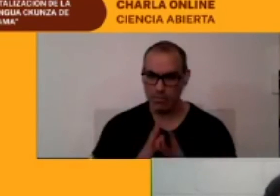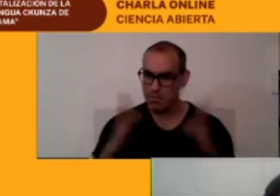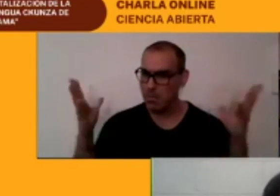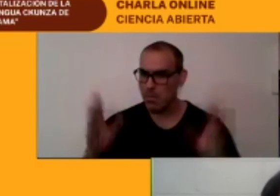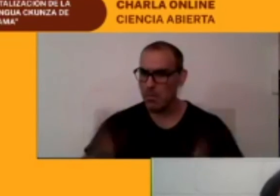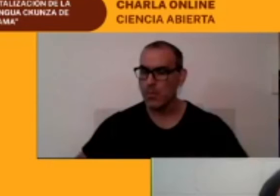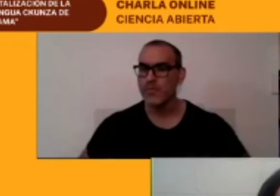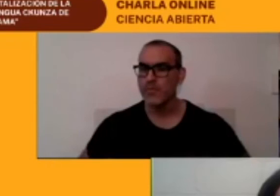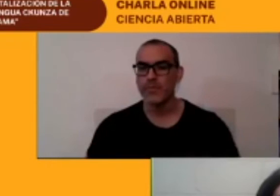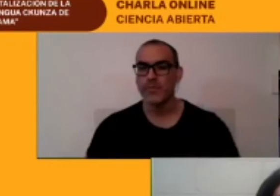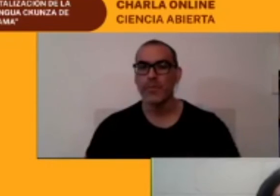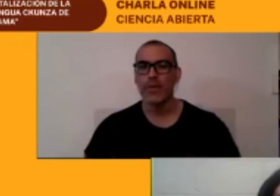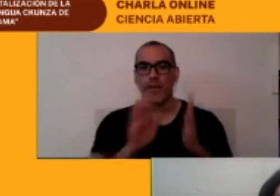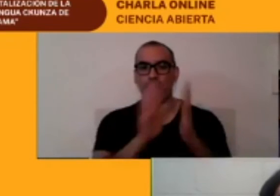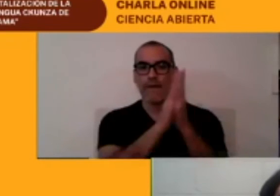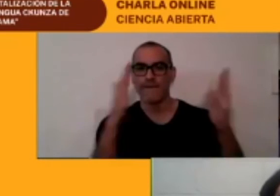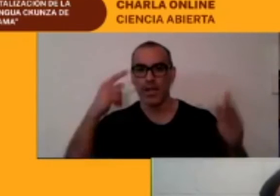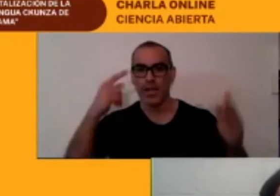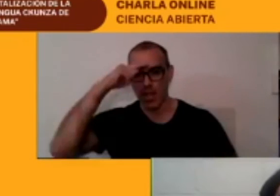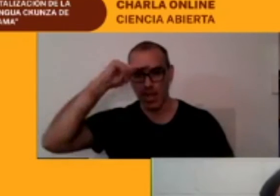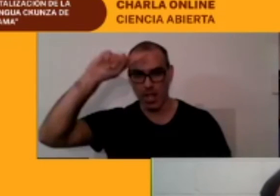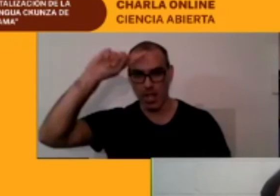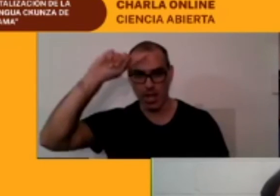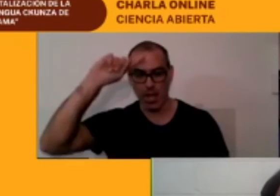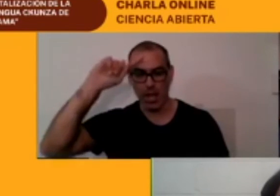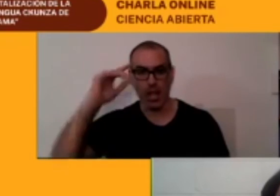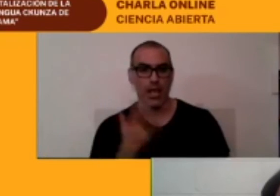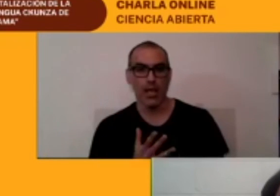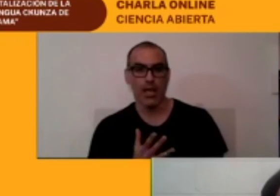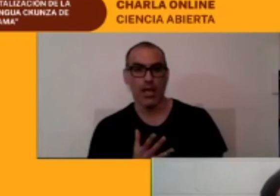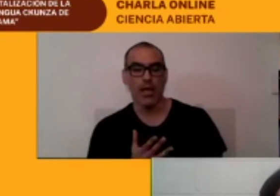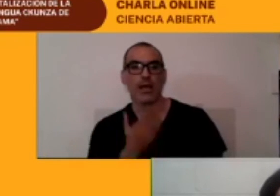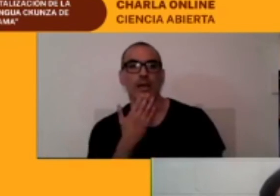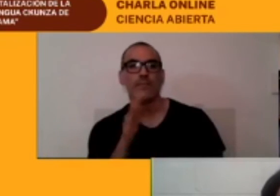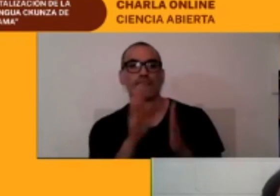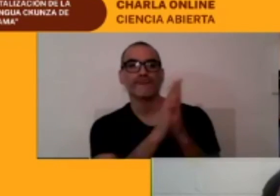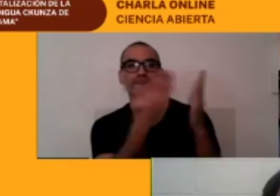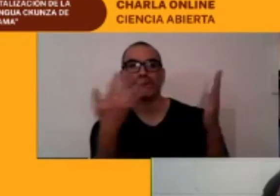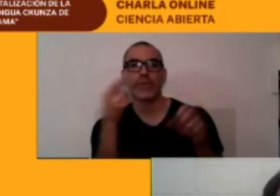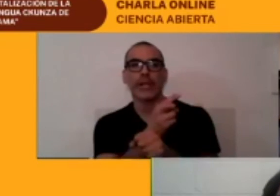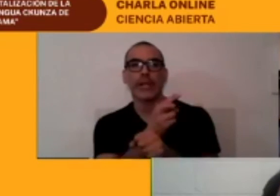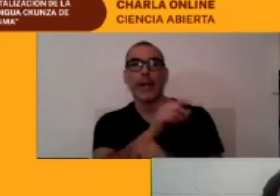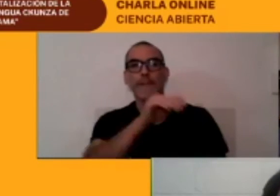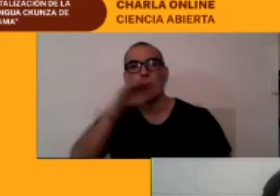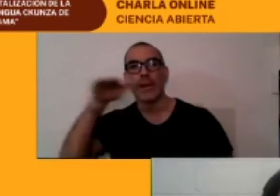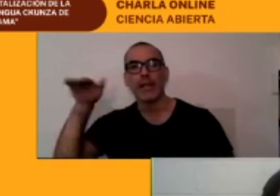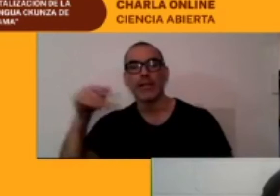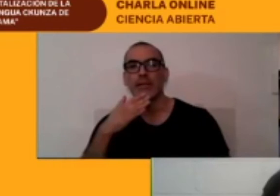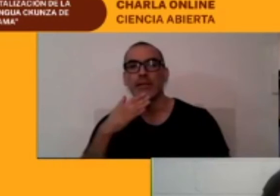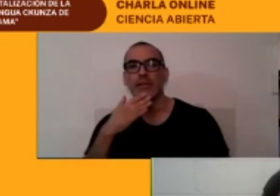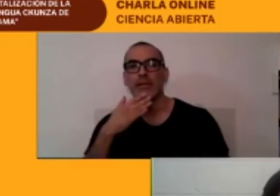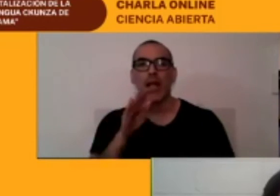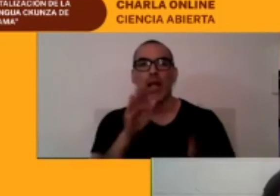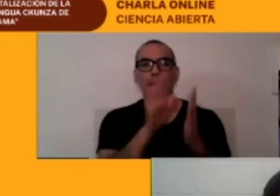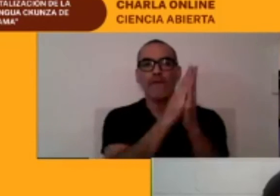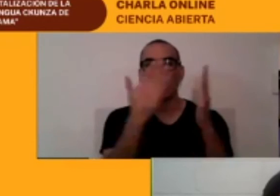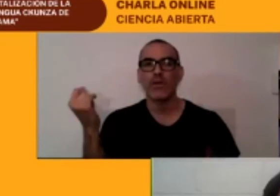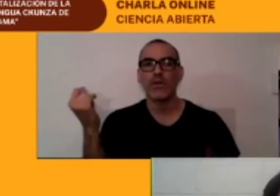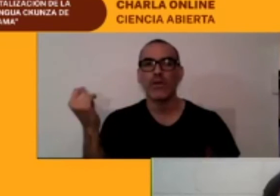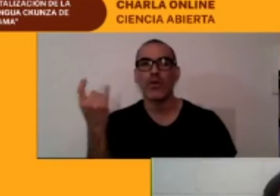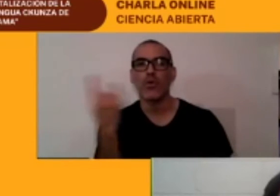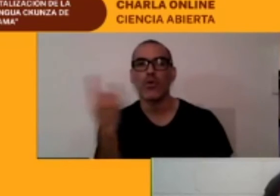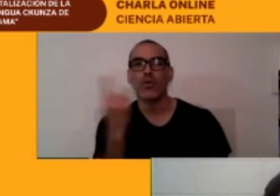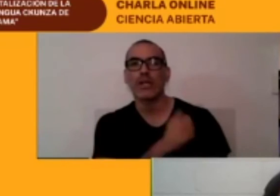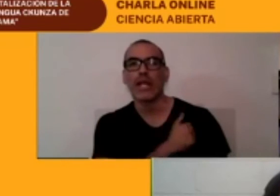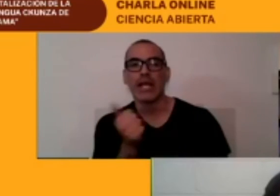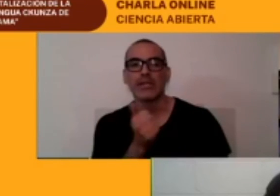biblioteca de Calama y en la biblioteca de San Pedro de Atacama y en la biblioteca de la Universidad Católica del Norte ahora la